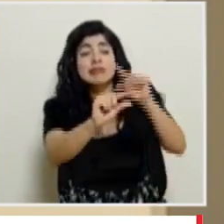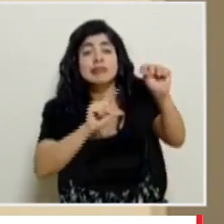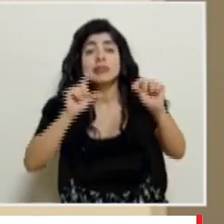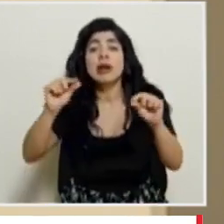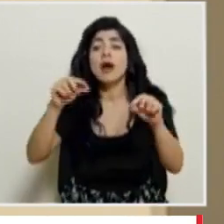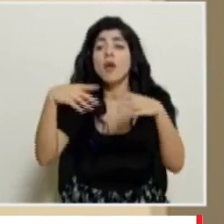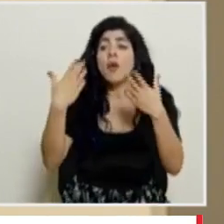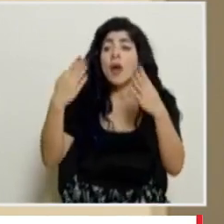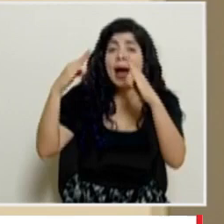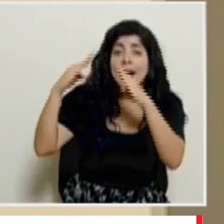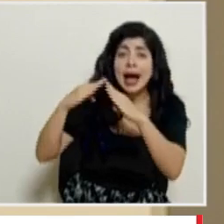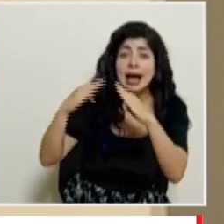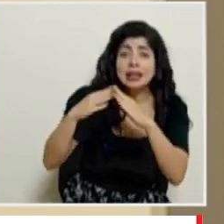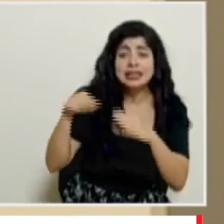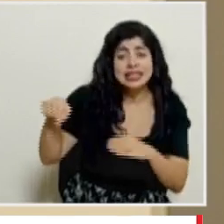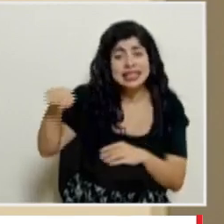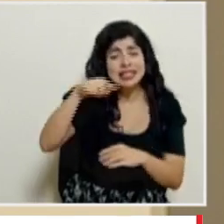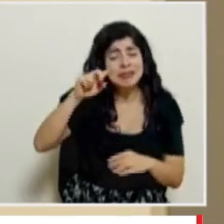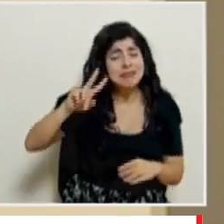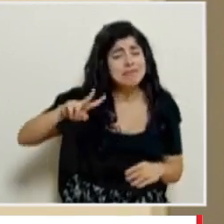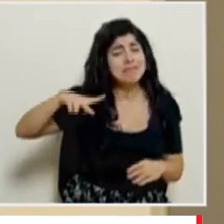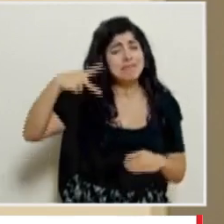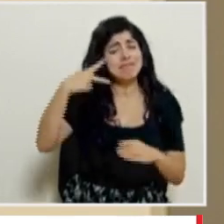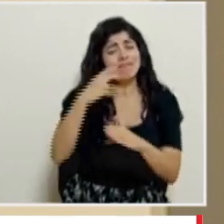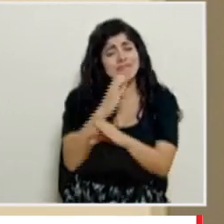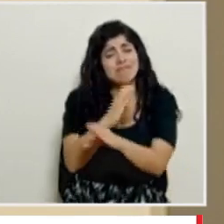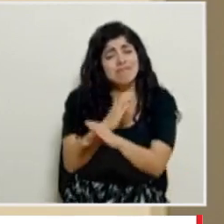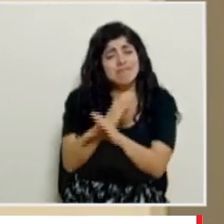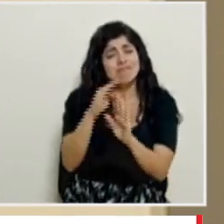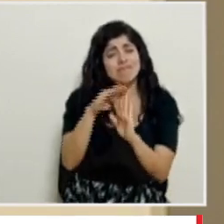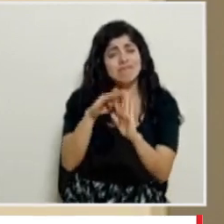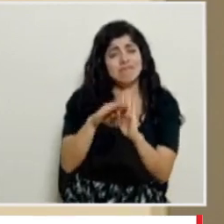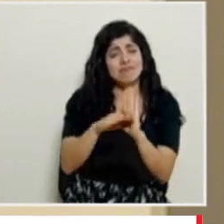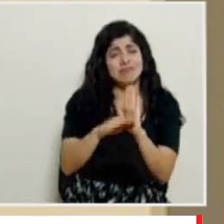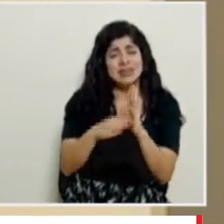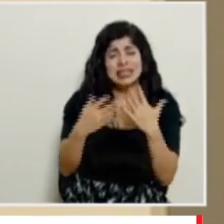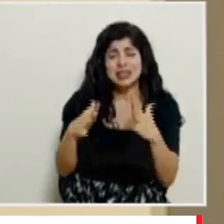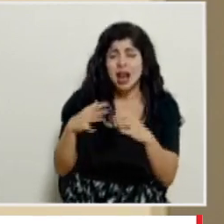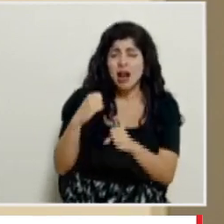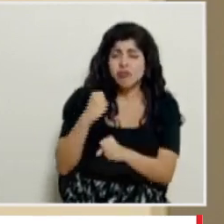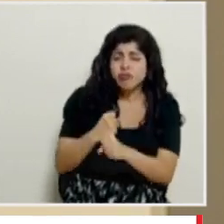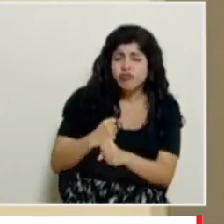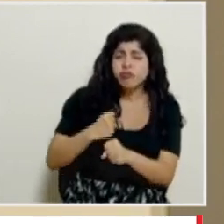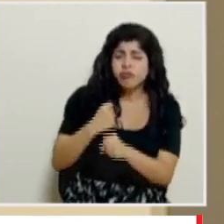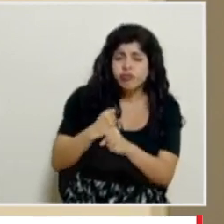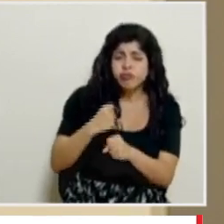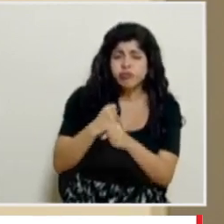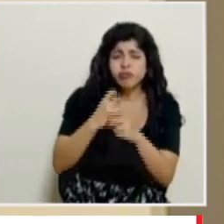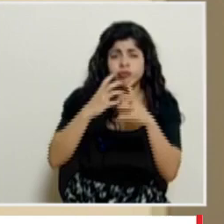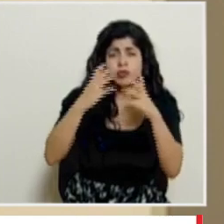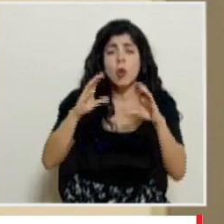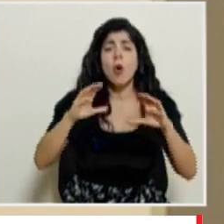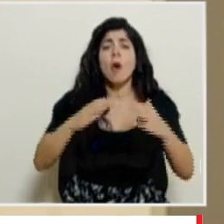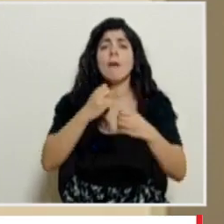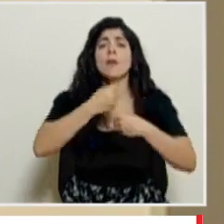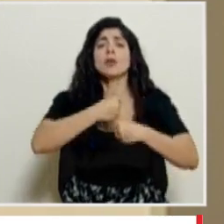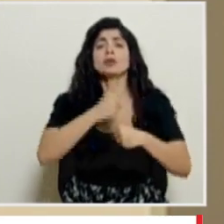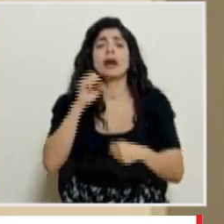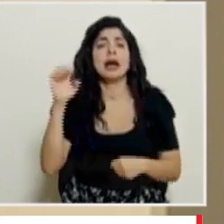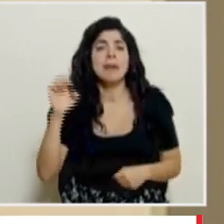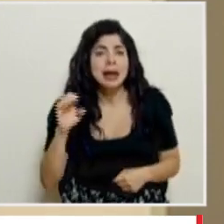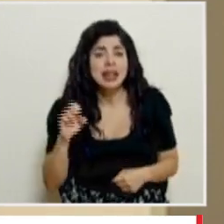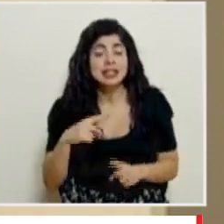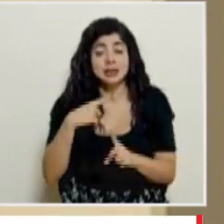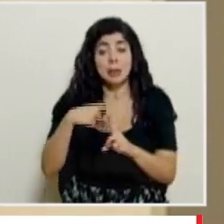en nuestras casas podamos reforzar esas medidas. Hemos trabajado muy fuerte con los comités municipales de emergencia, con las